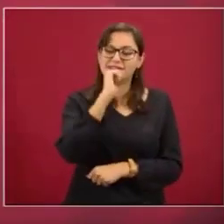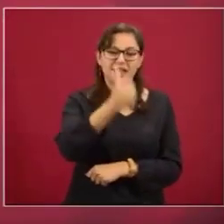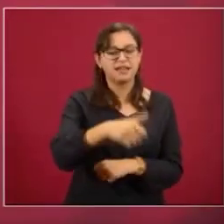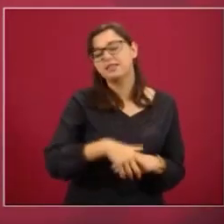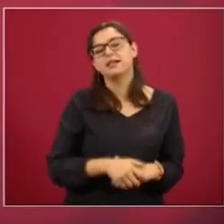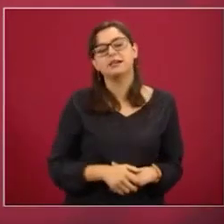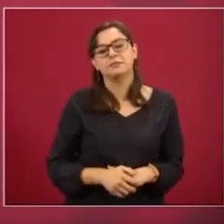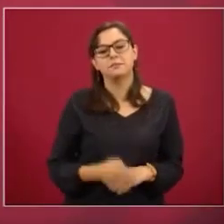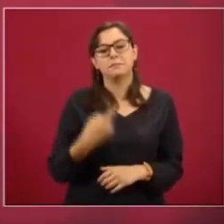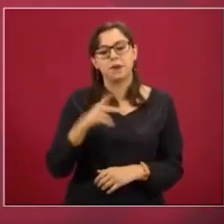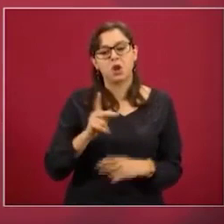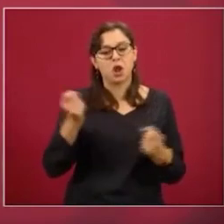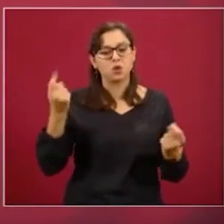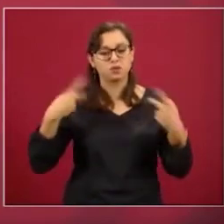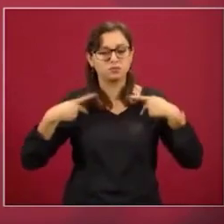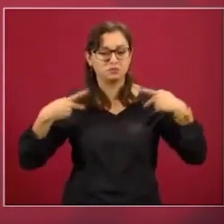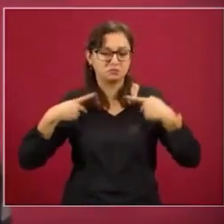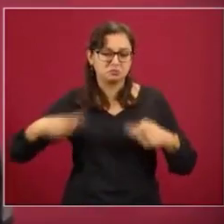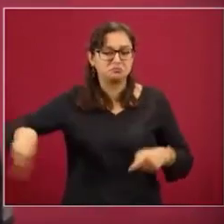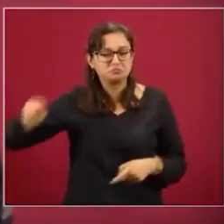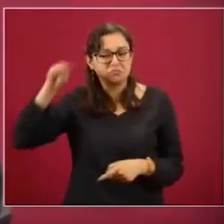creencia o lo otro.